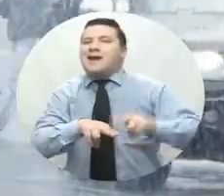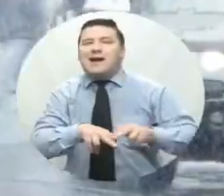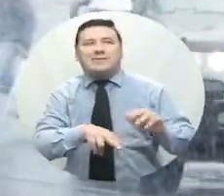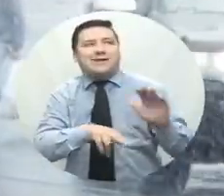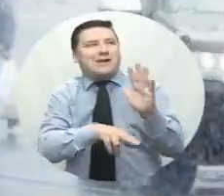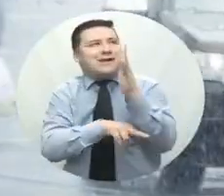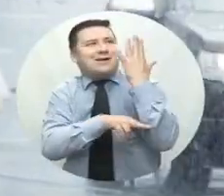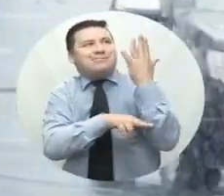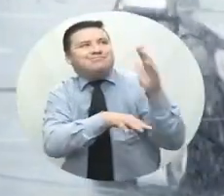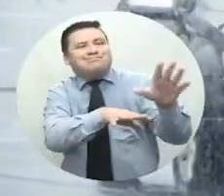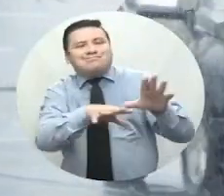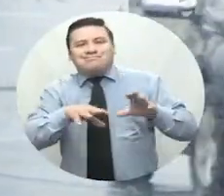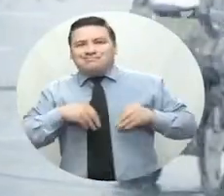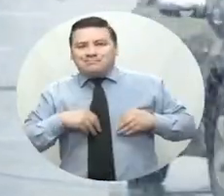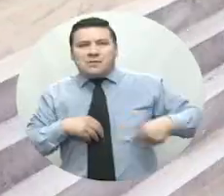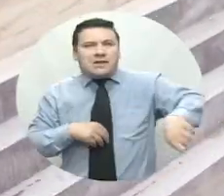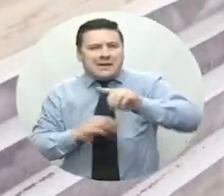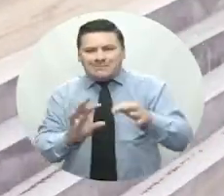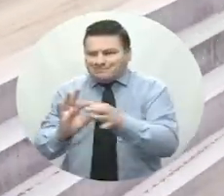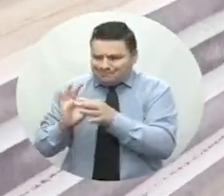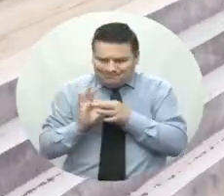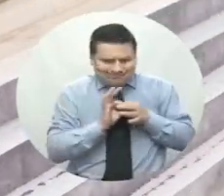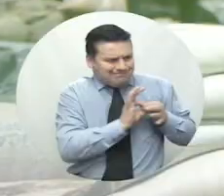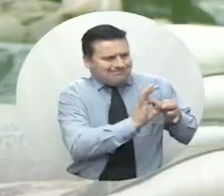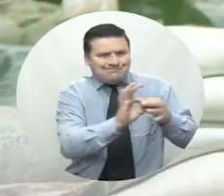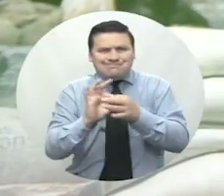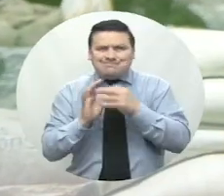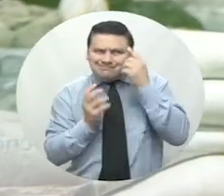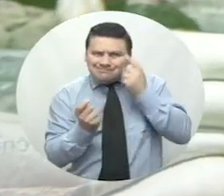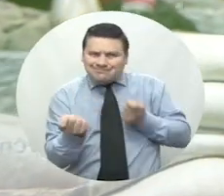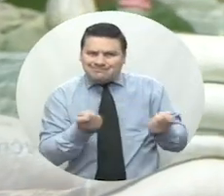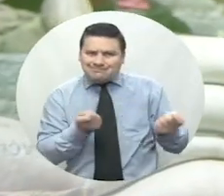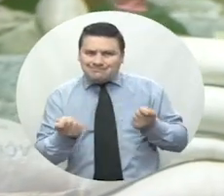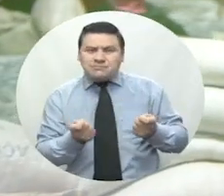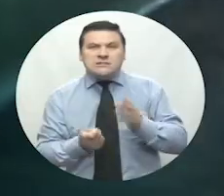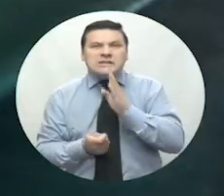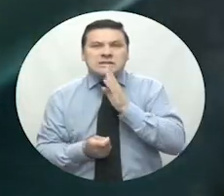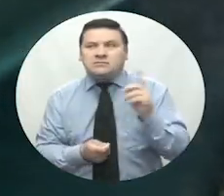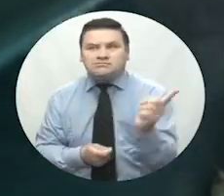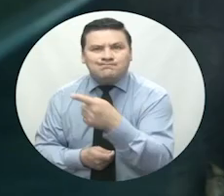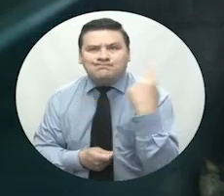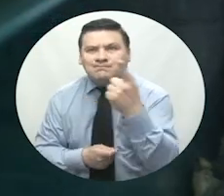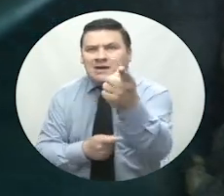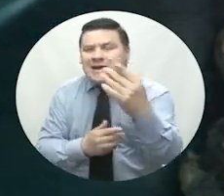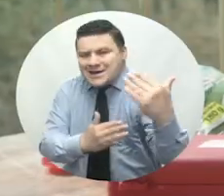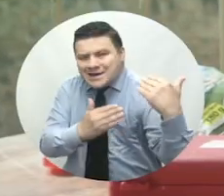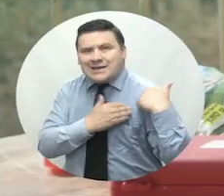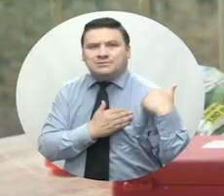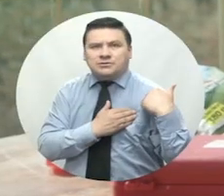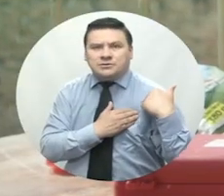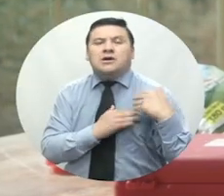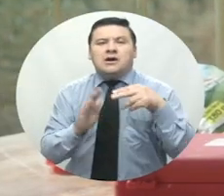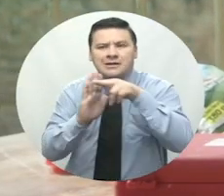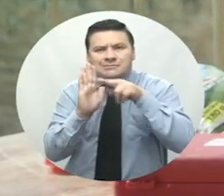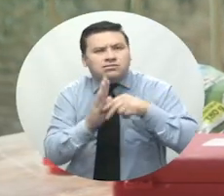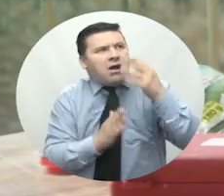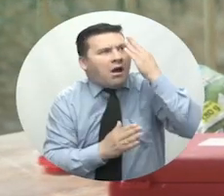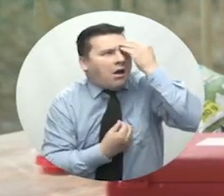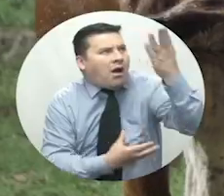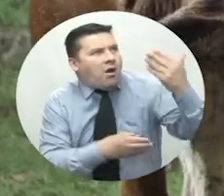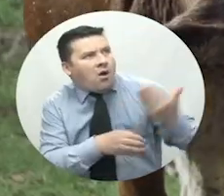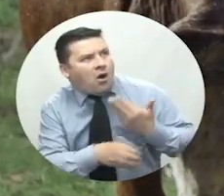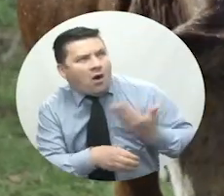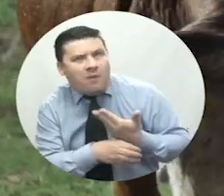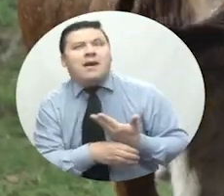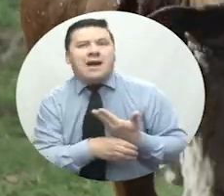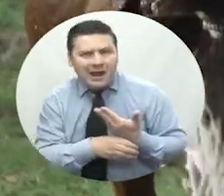es un fenómeno natural inevitable y juntos debemos estar preparados. Es nuestra responsabilidad. Sigue